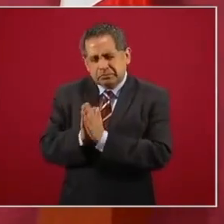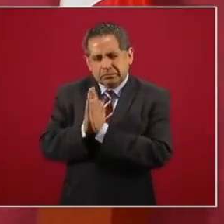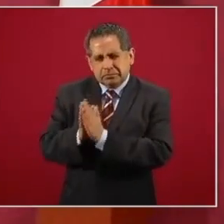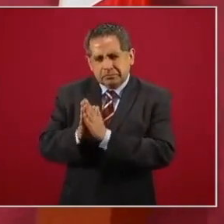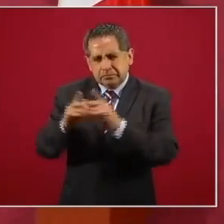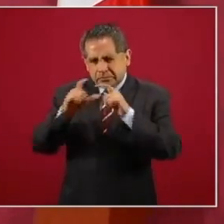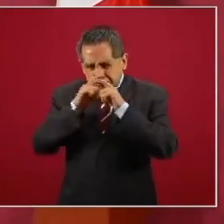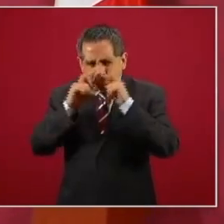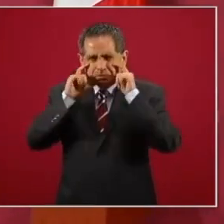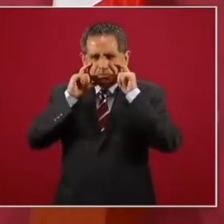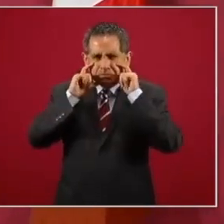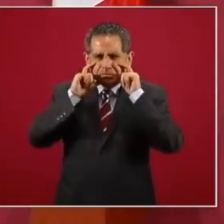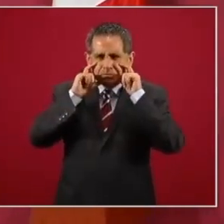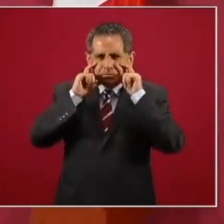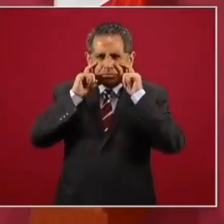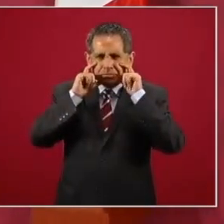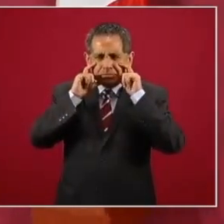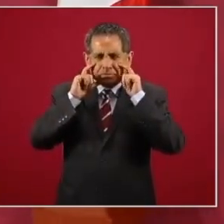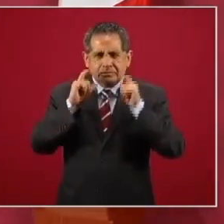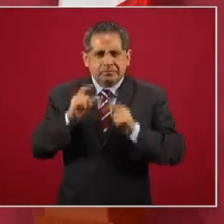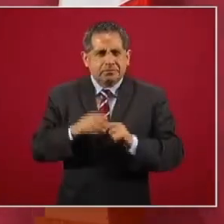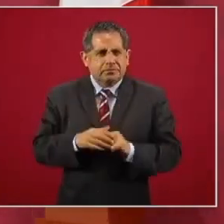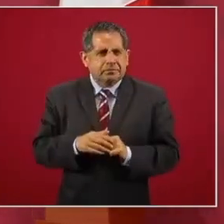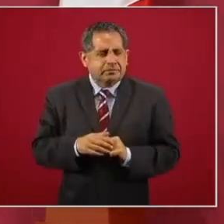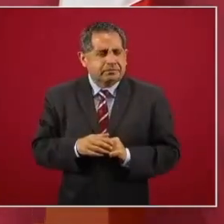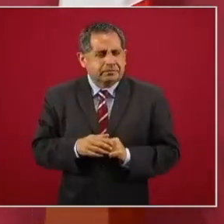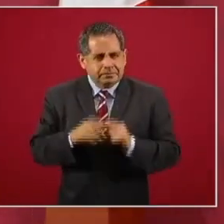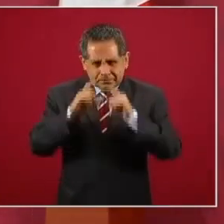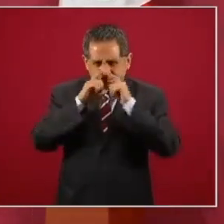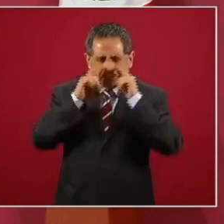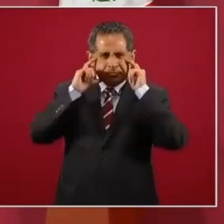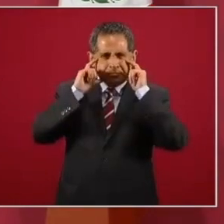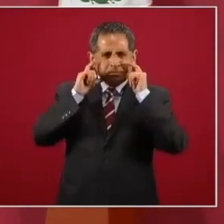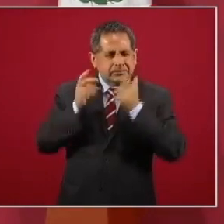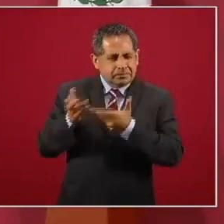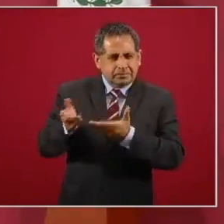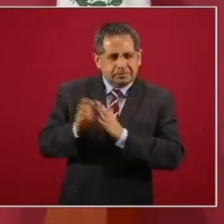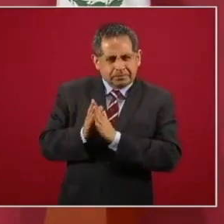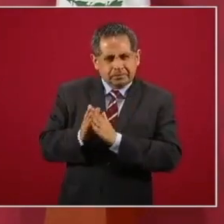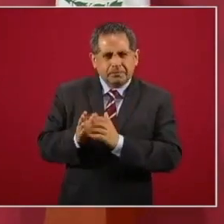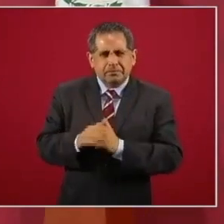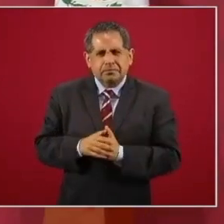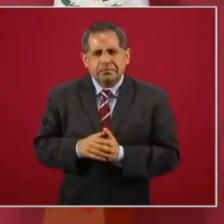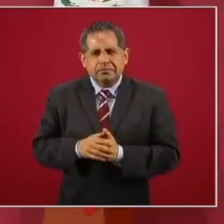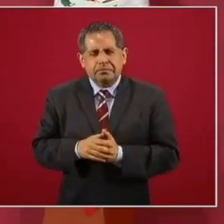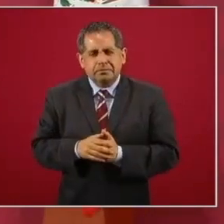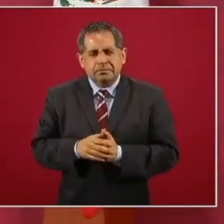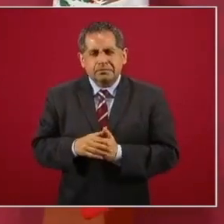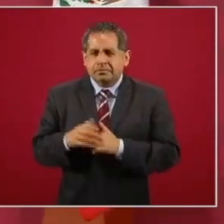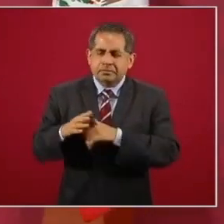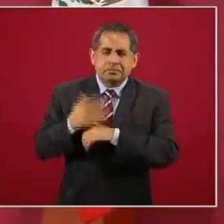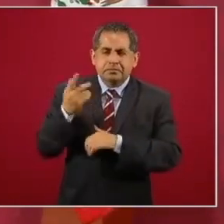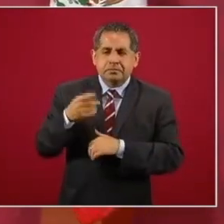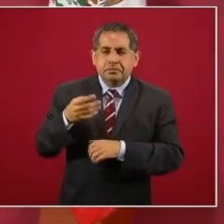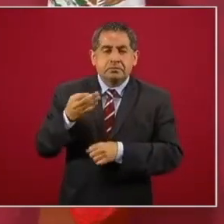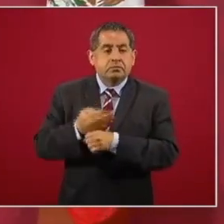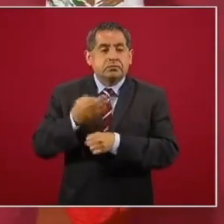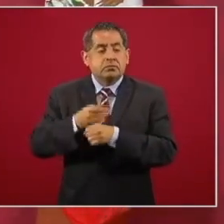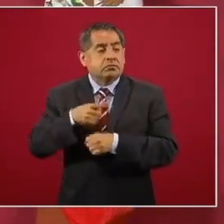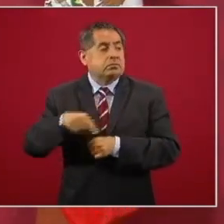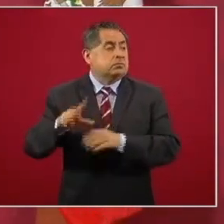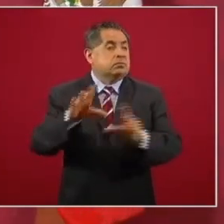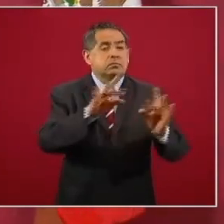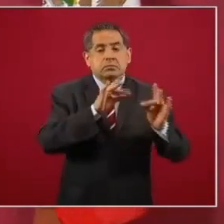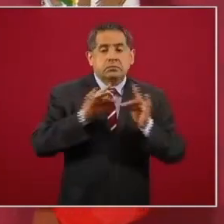el cubrebocas porque están diciendo